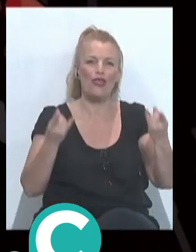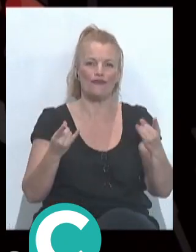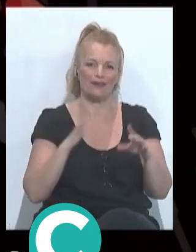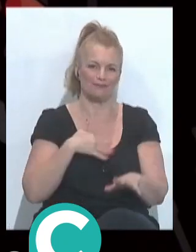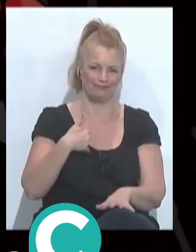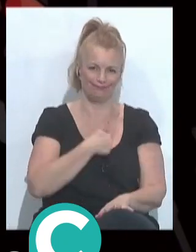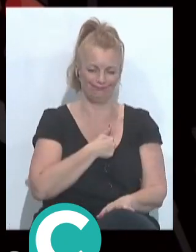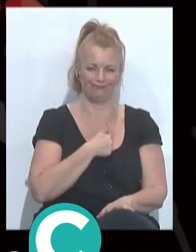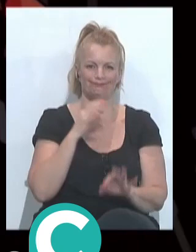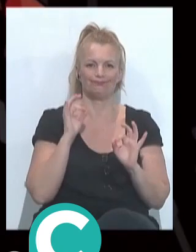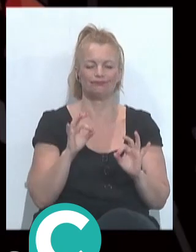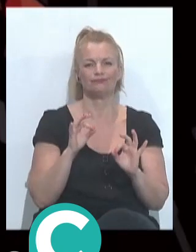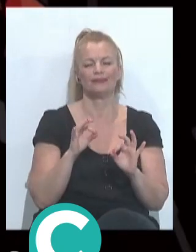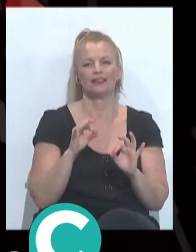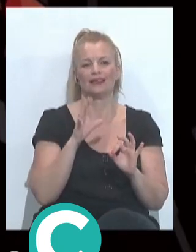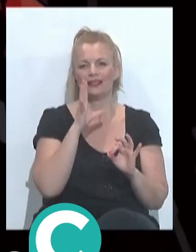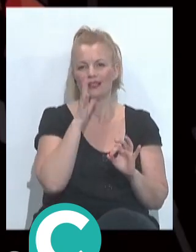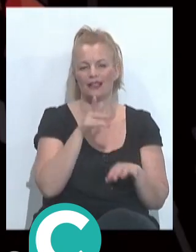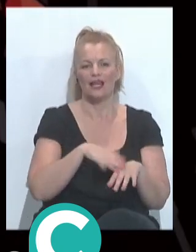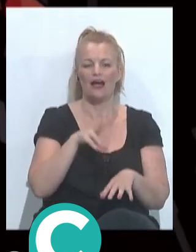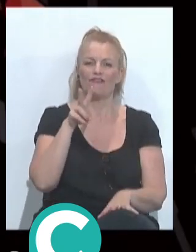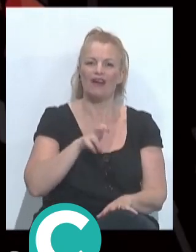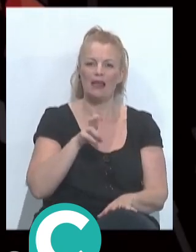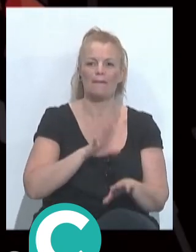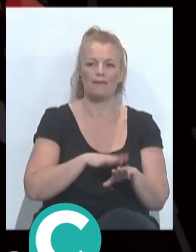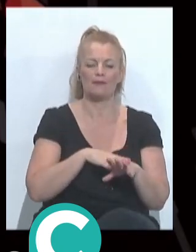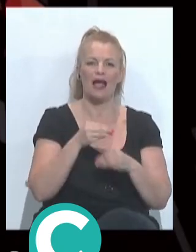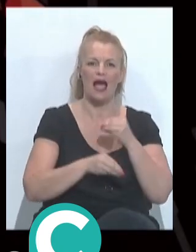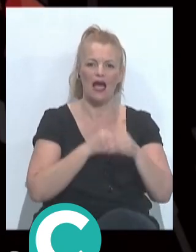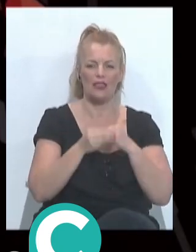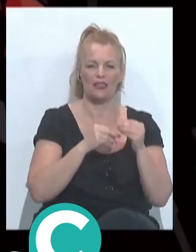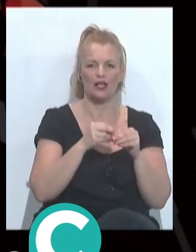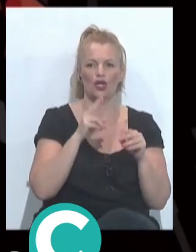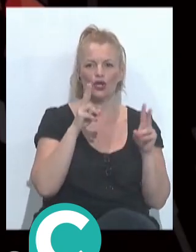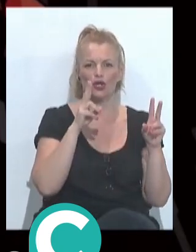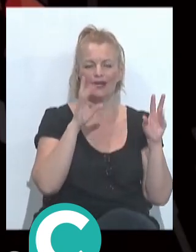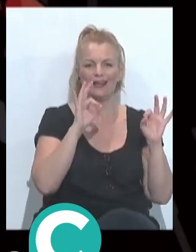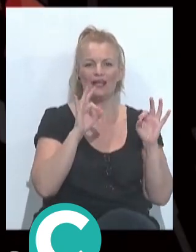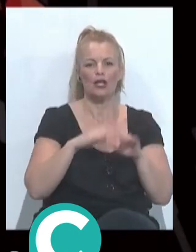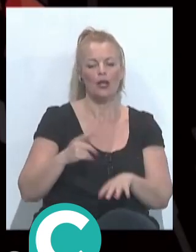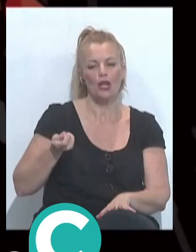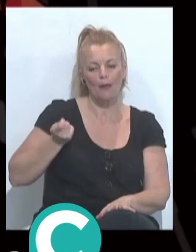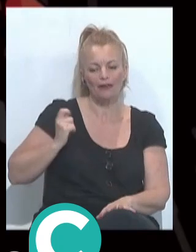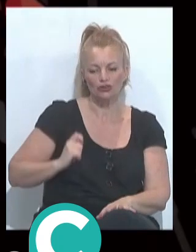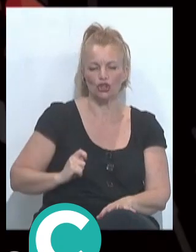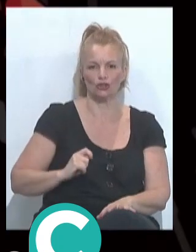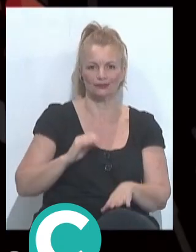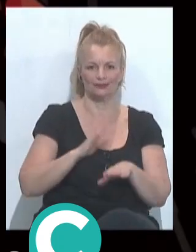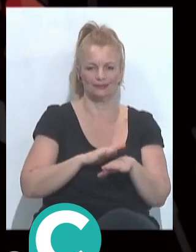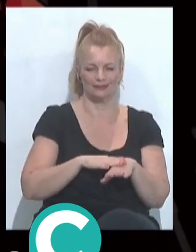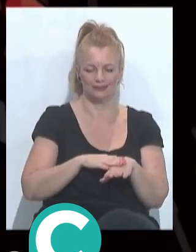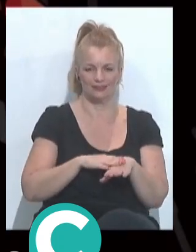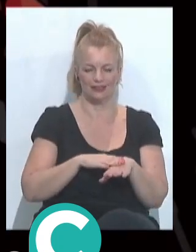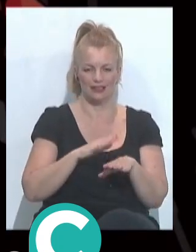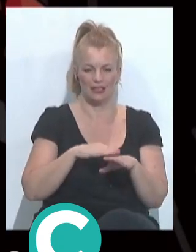y que en este caso pues también nos sirve para tratar otro, lo que es la profesión, lo que es lo verdaderamente,